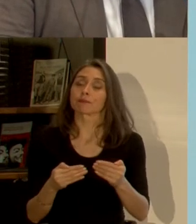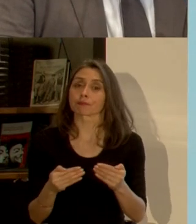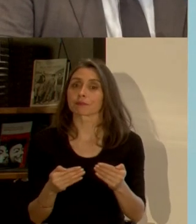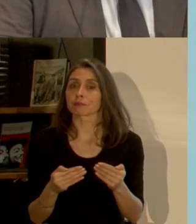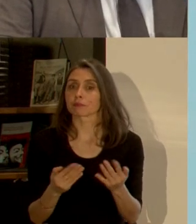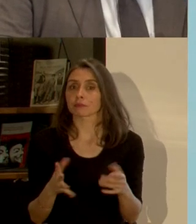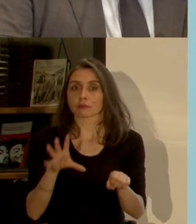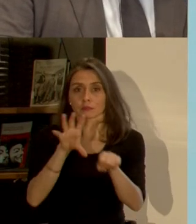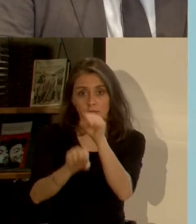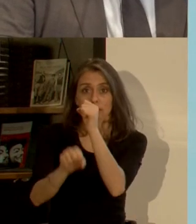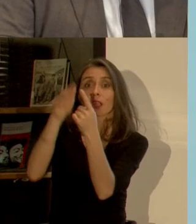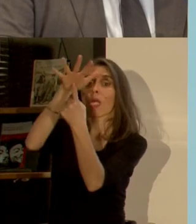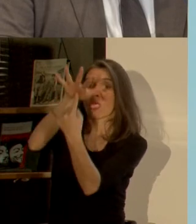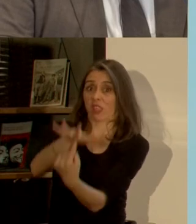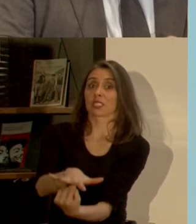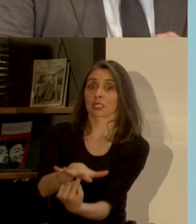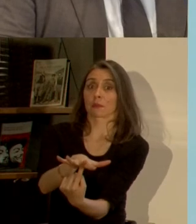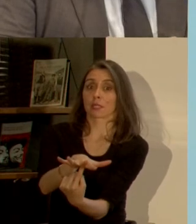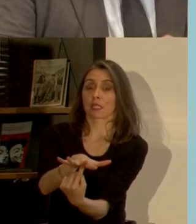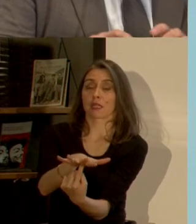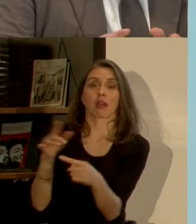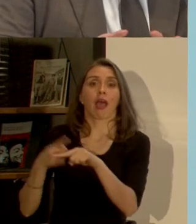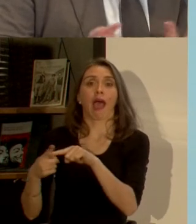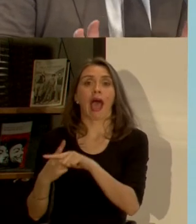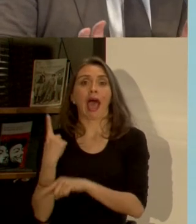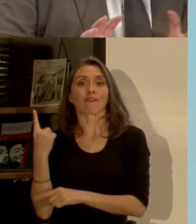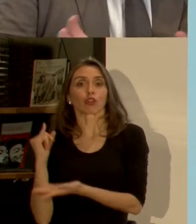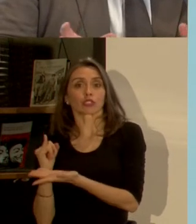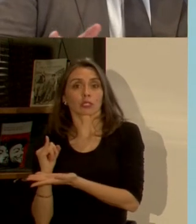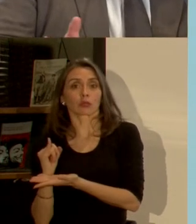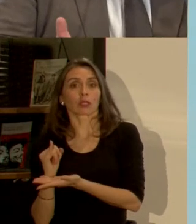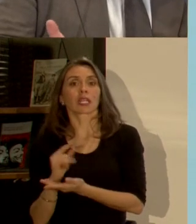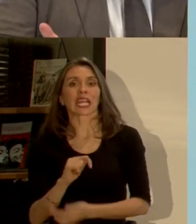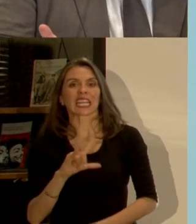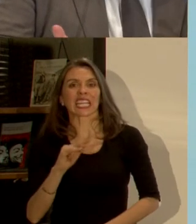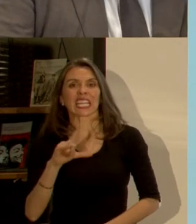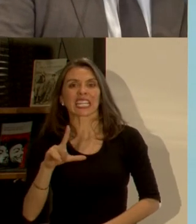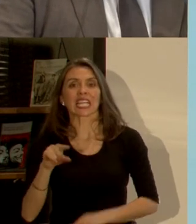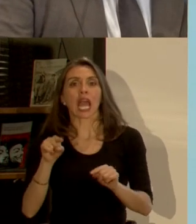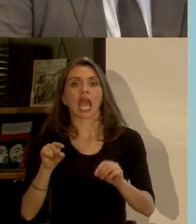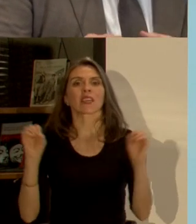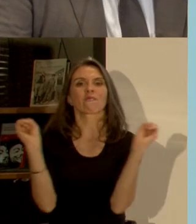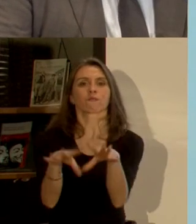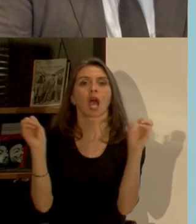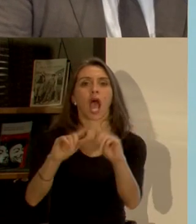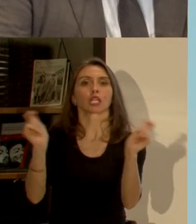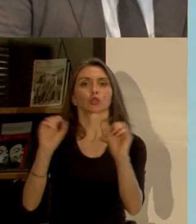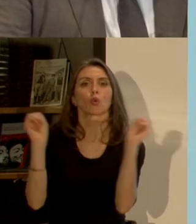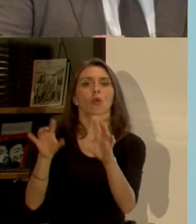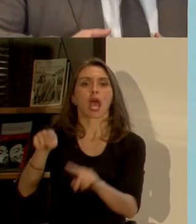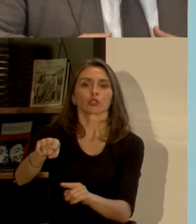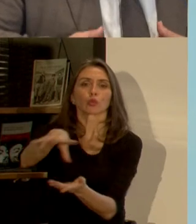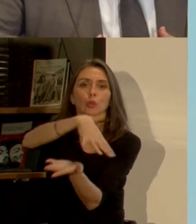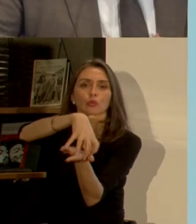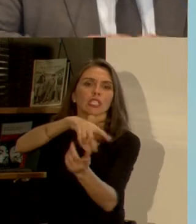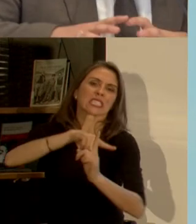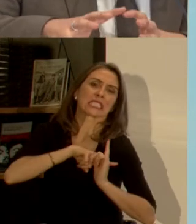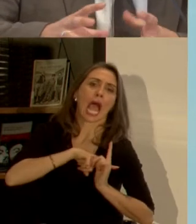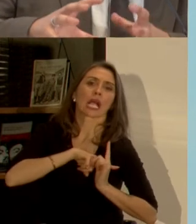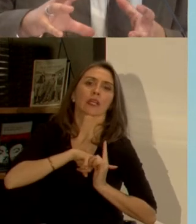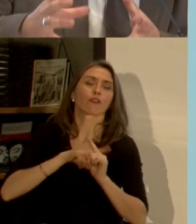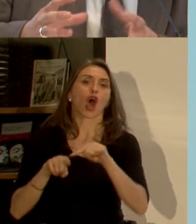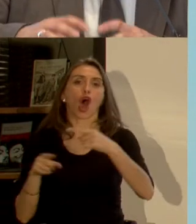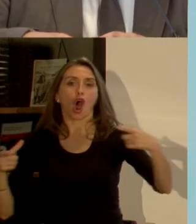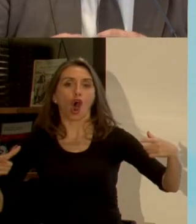podríamos decir discriminatorio o totalmente arbitrario es decir que por ejemplo Tiltil es una zona de sacrificio y que todas las otras